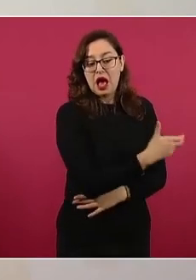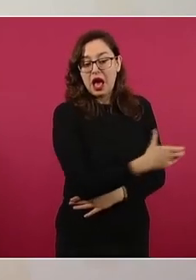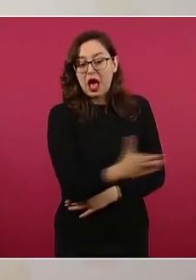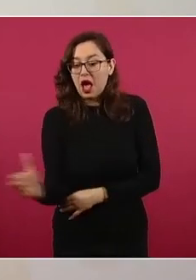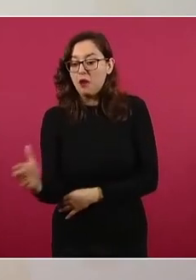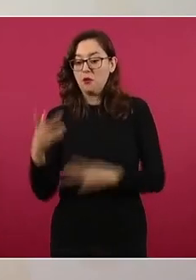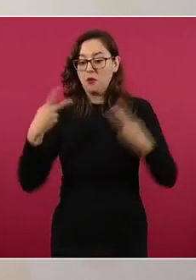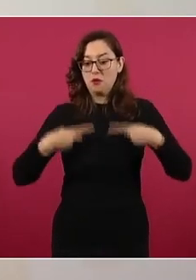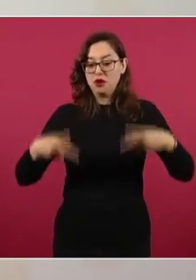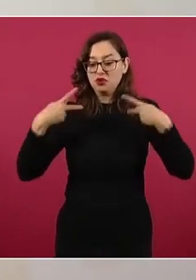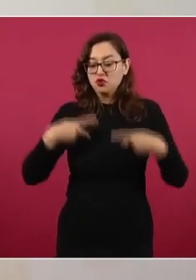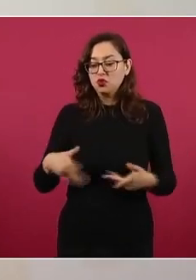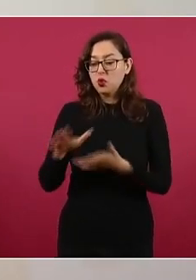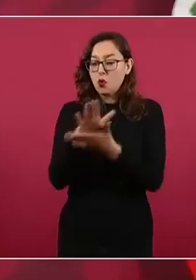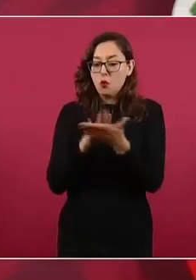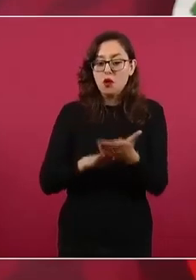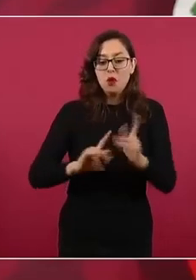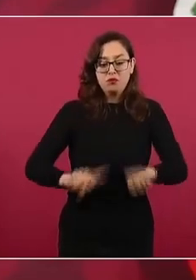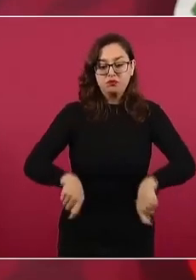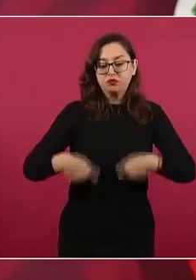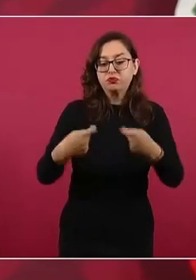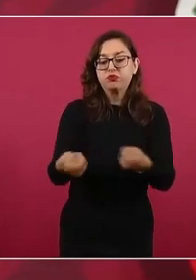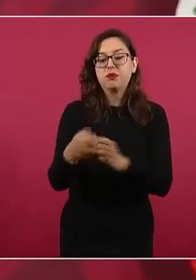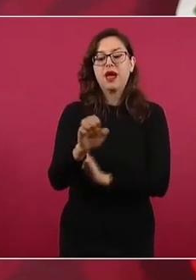¿Que nunca quiso elegido?